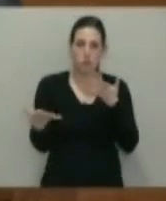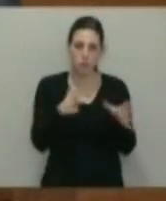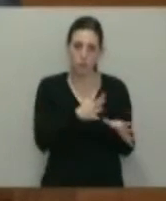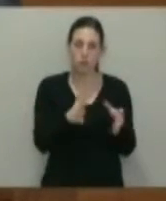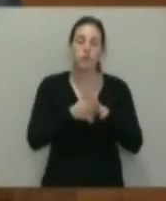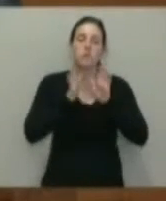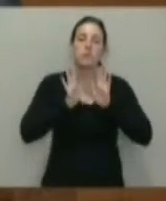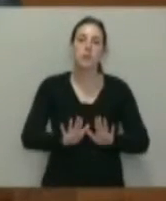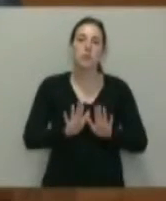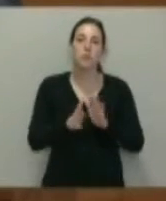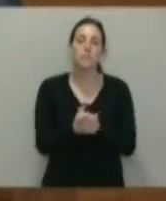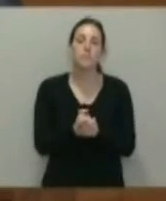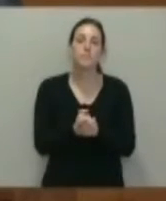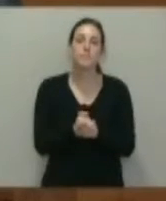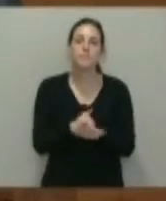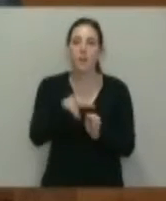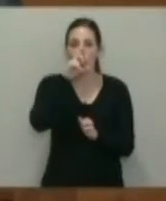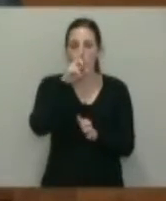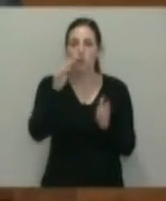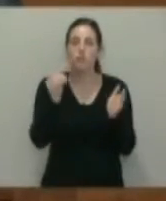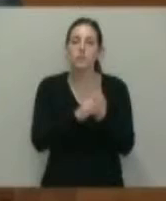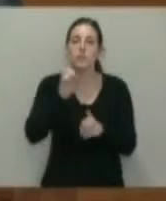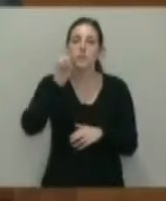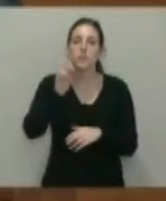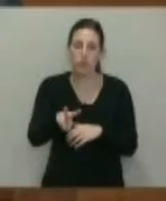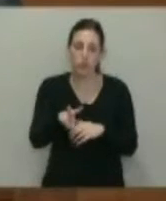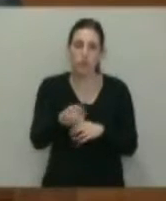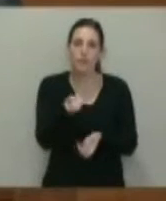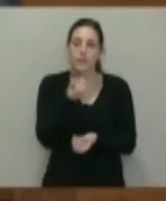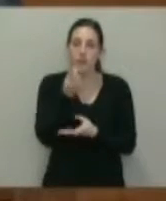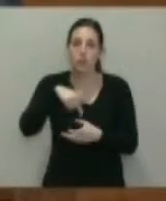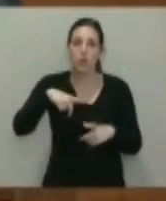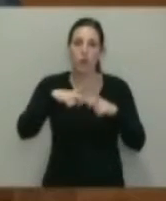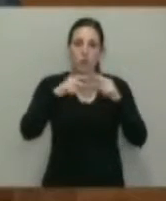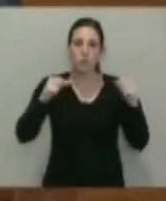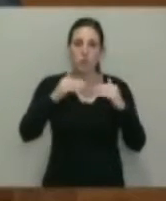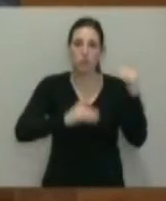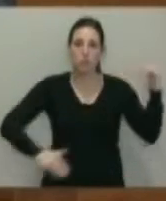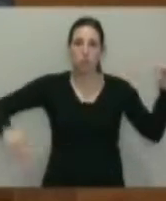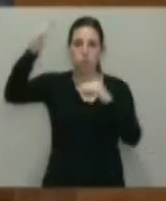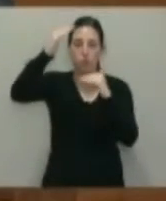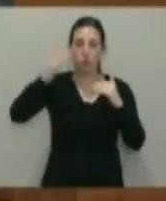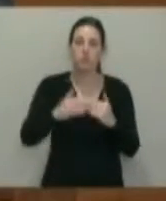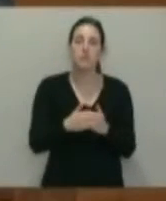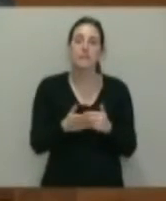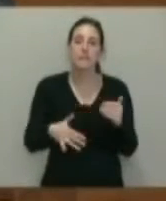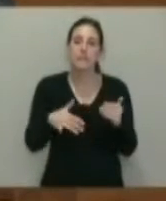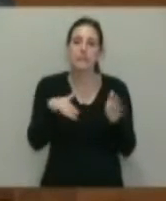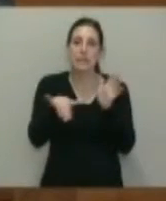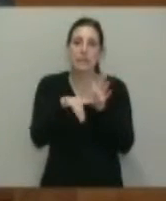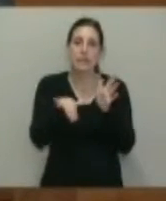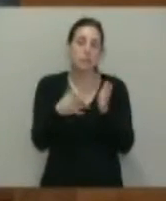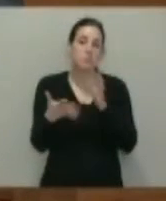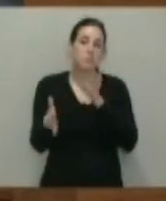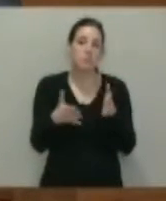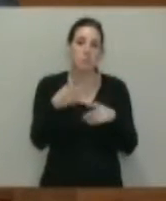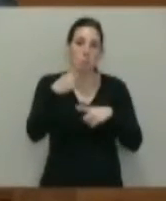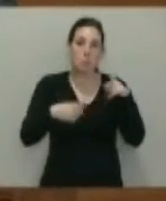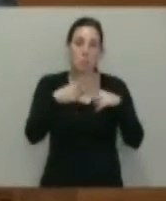Sin embargo, en el año 2012 ese dato en Asturias se dispara y se acerca a la media nacional.